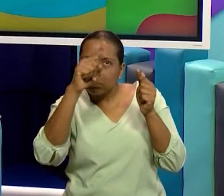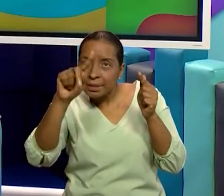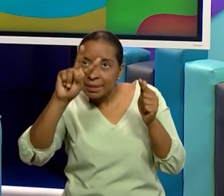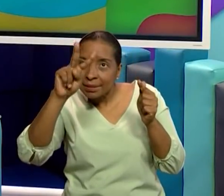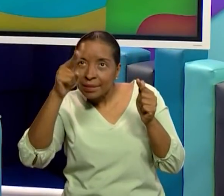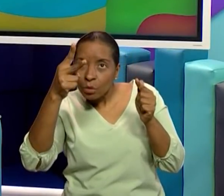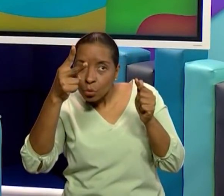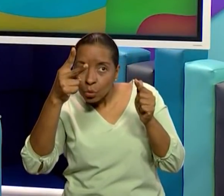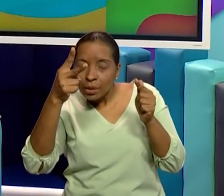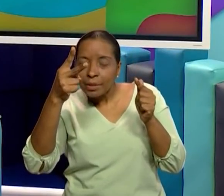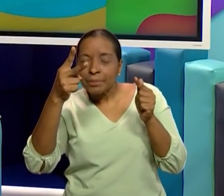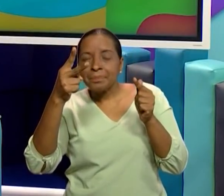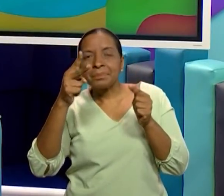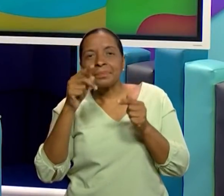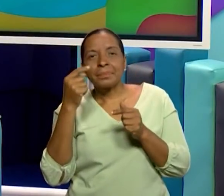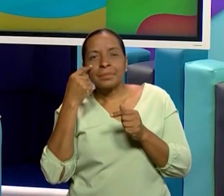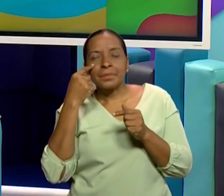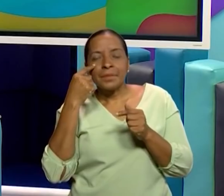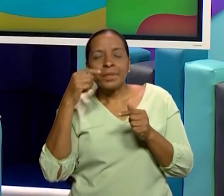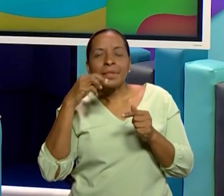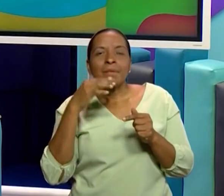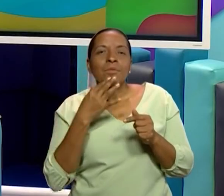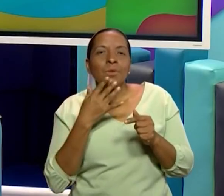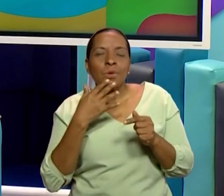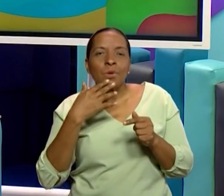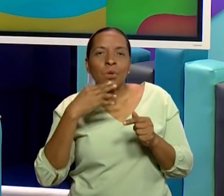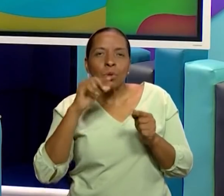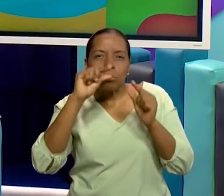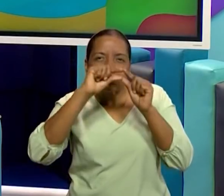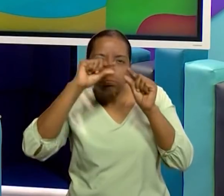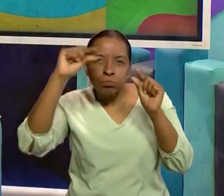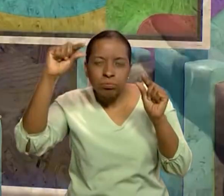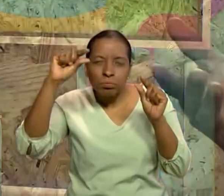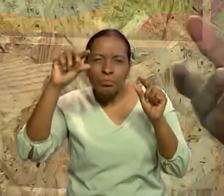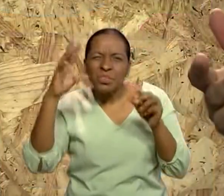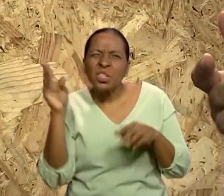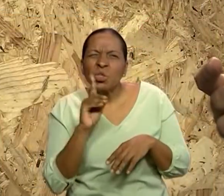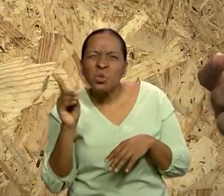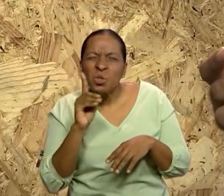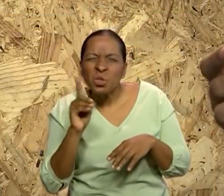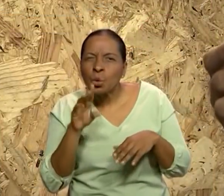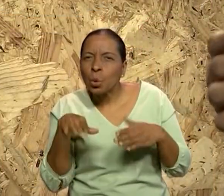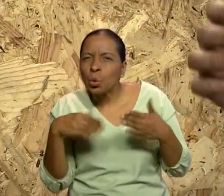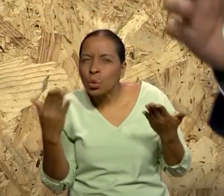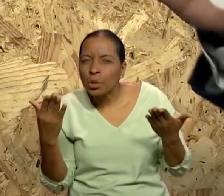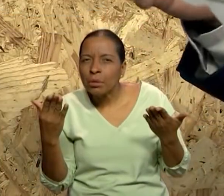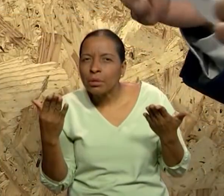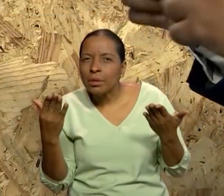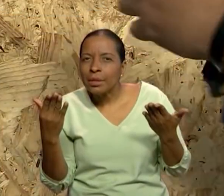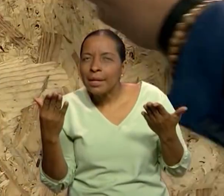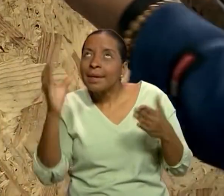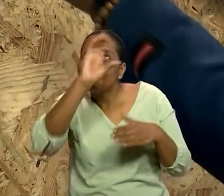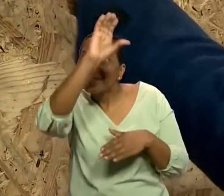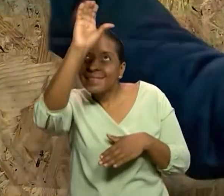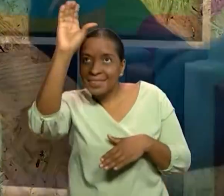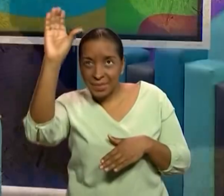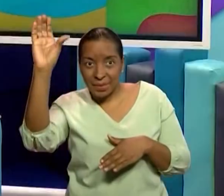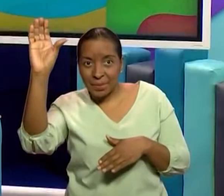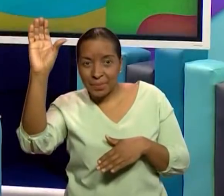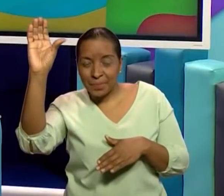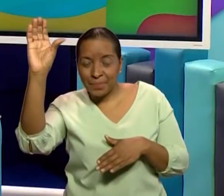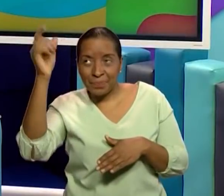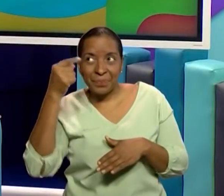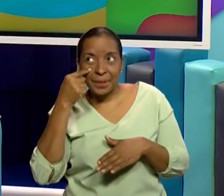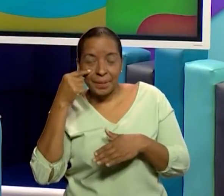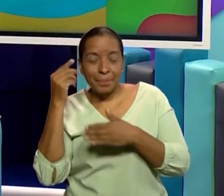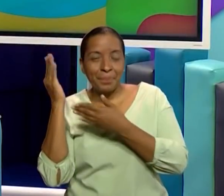dijimos? La condensación. Muy bien. Y dijimos que, ¿dónde ocurre? En el cielo. Miren qué